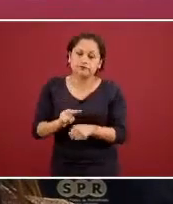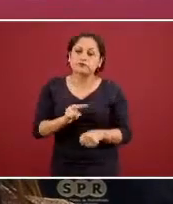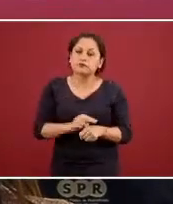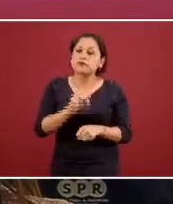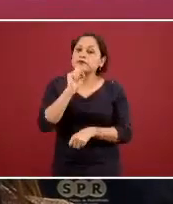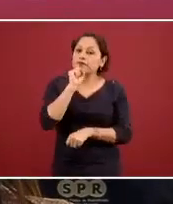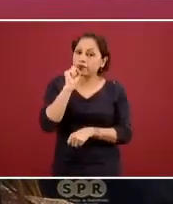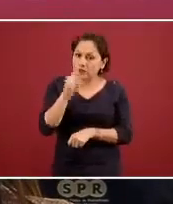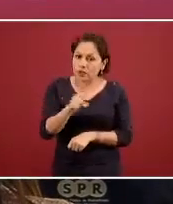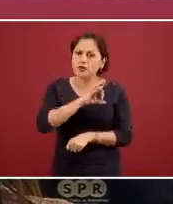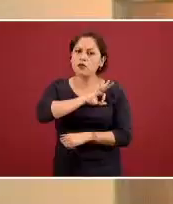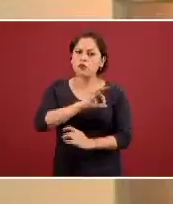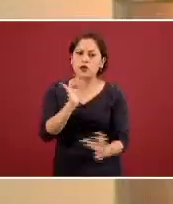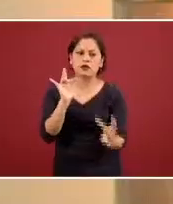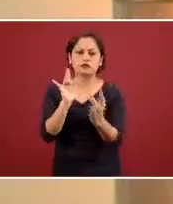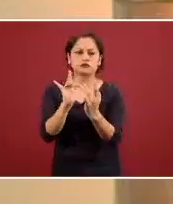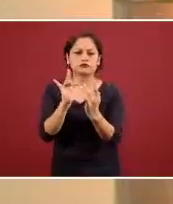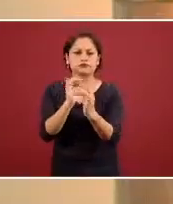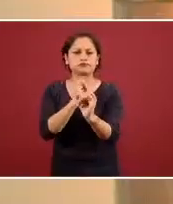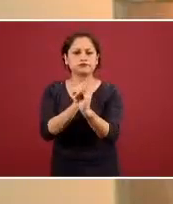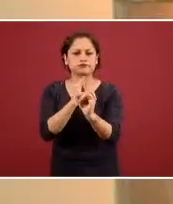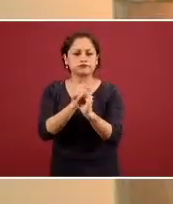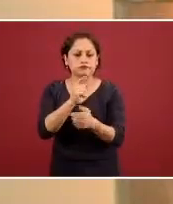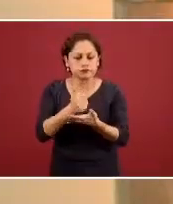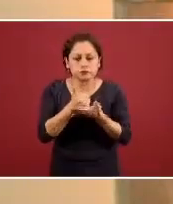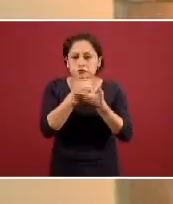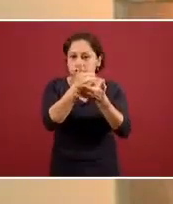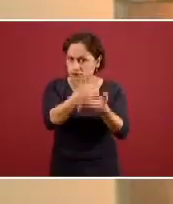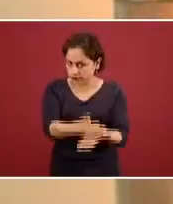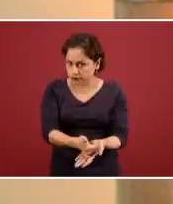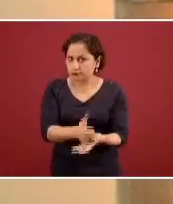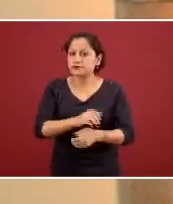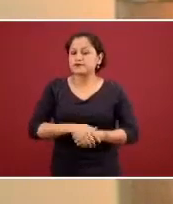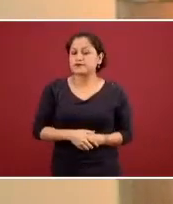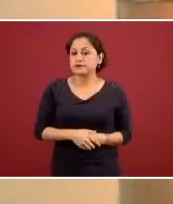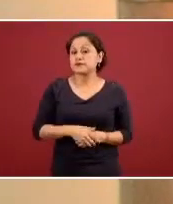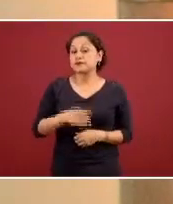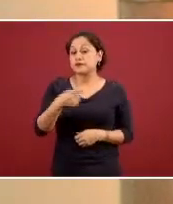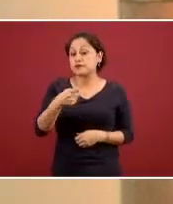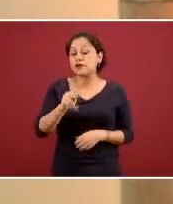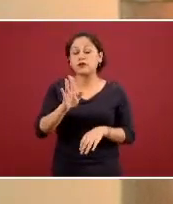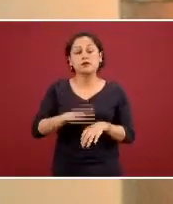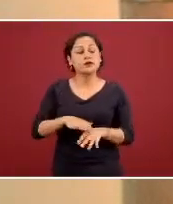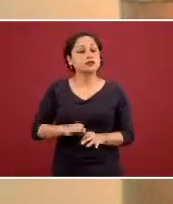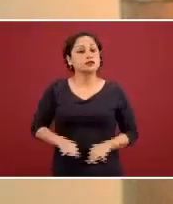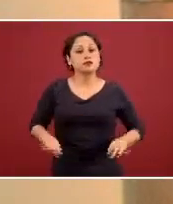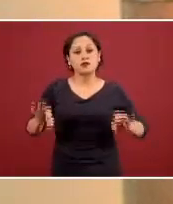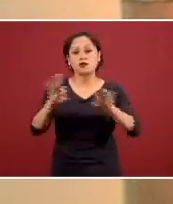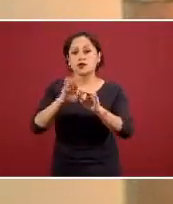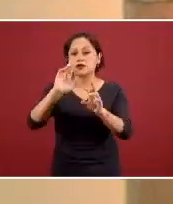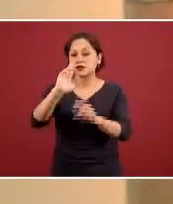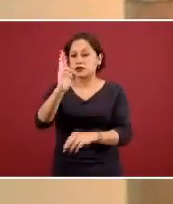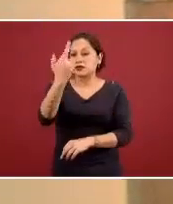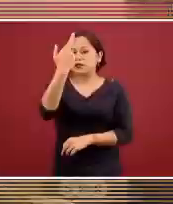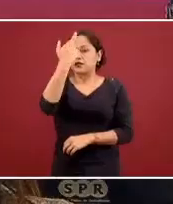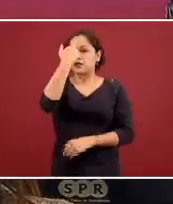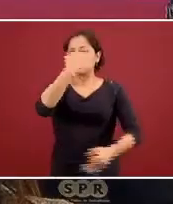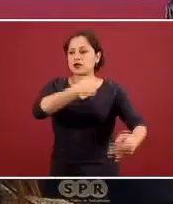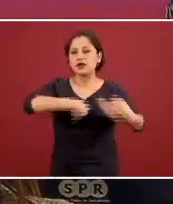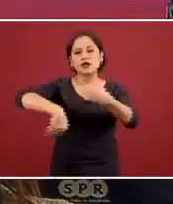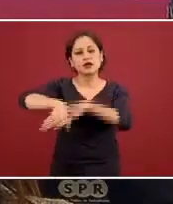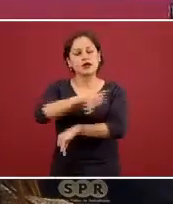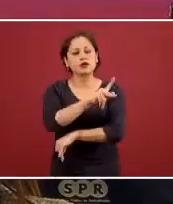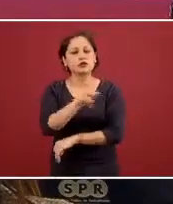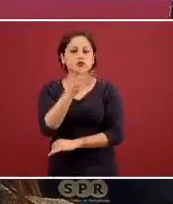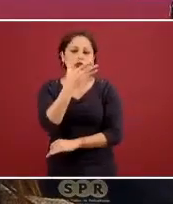mental en línea también para el personal de salud y sobre todo recordar que cuidándonos entre todos y todas vamos a poder salir de esta porque